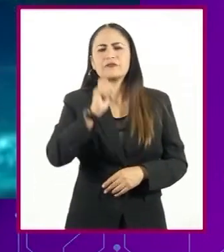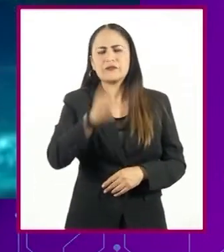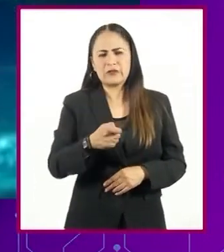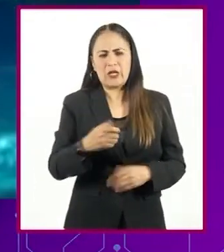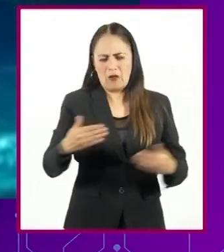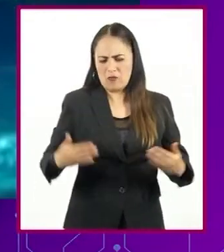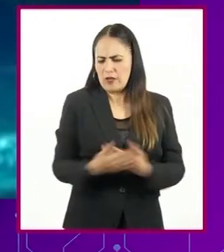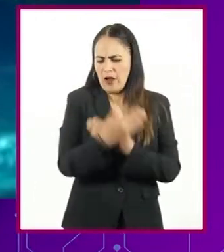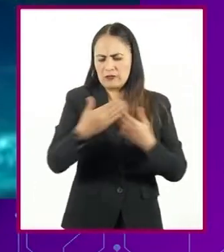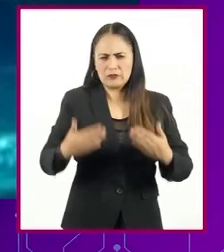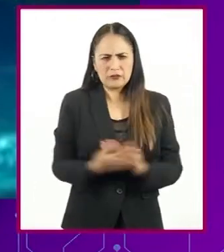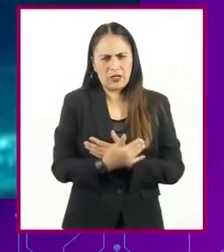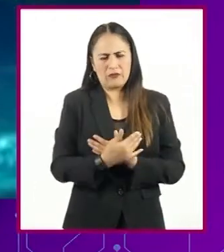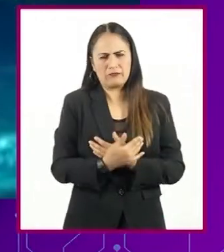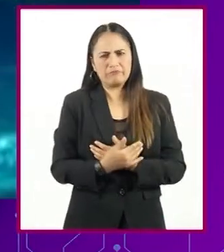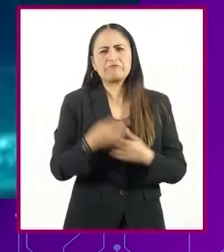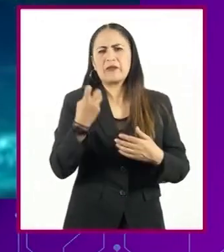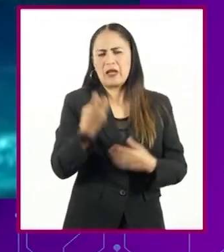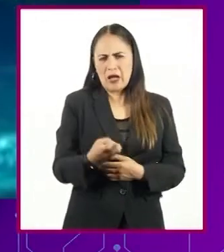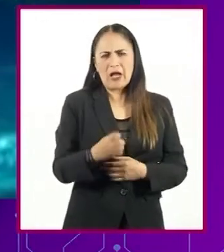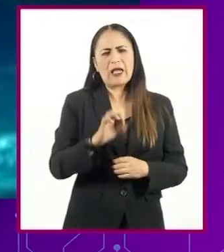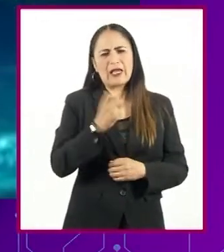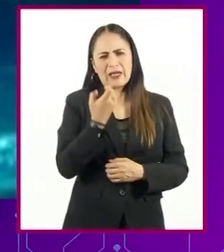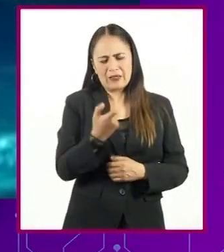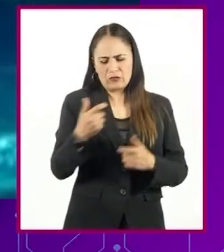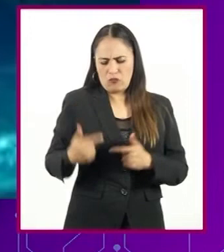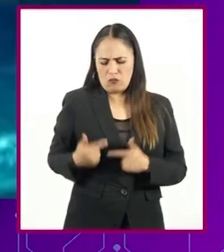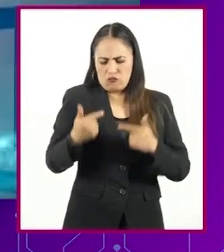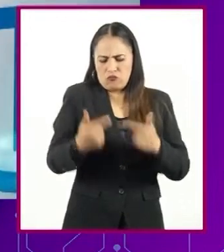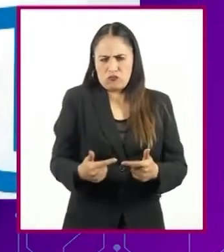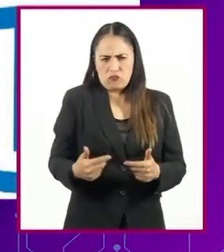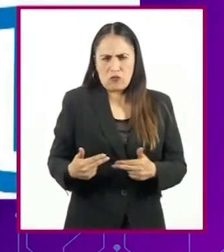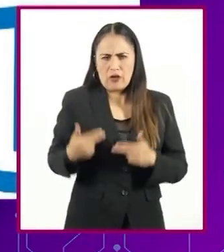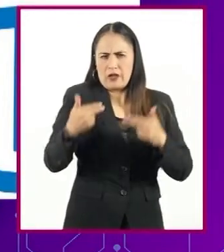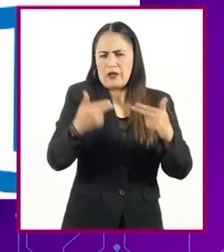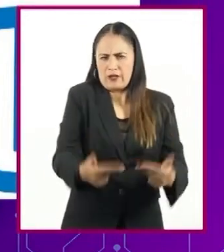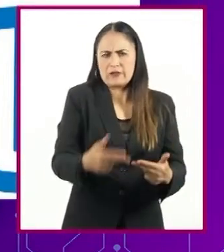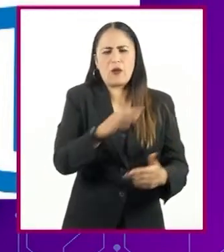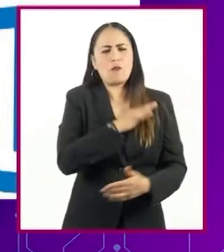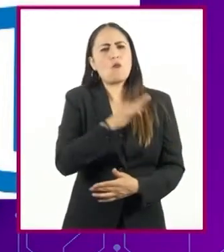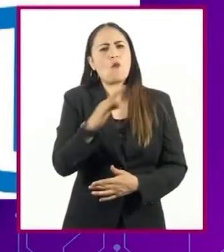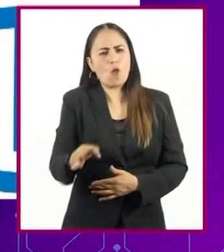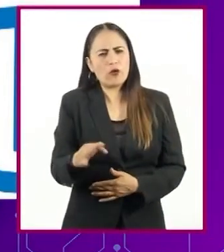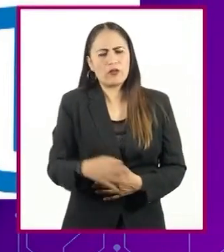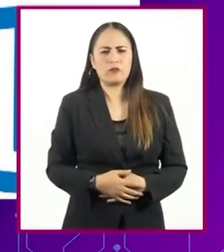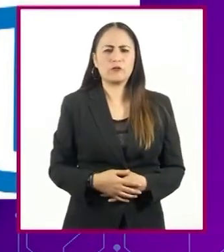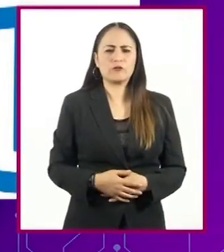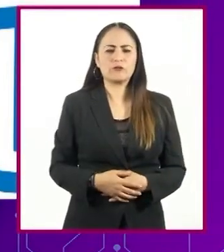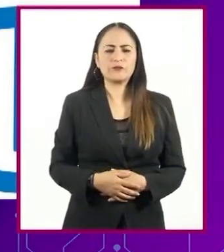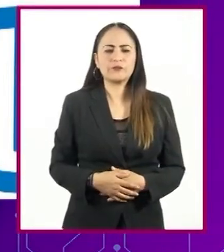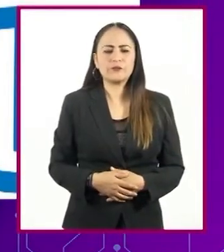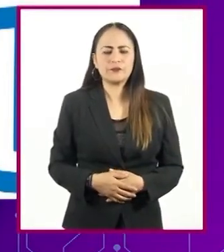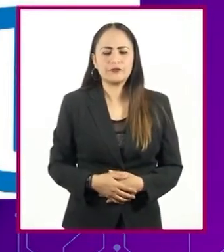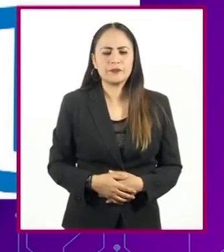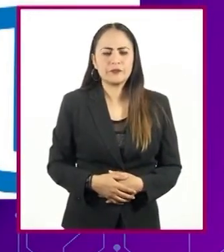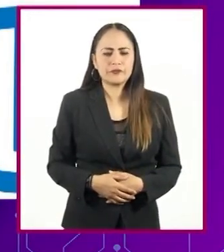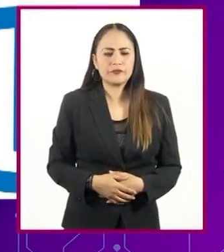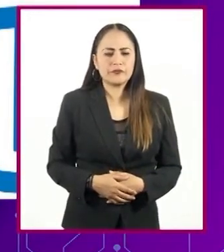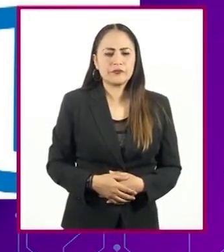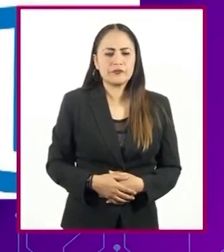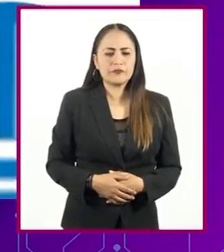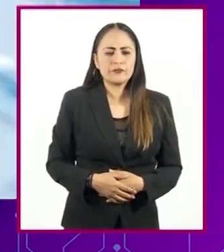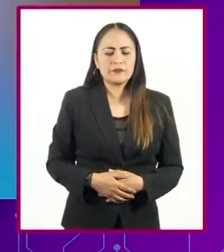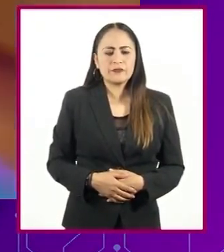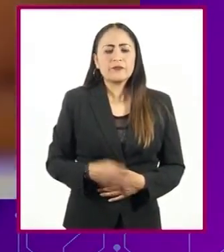reproducirnos es la que nos permite transmitir nuestras características genéticas a nuestros descendientes. Lo que hace que